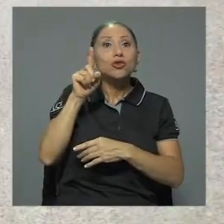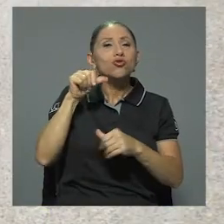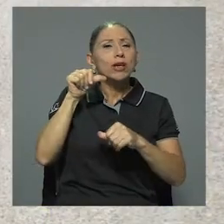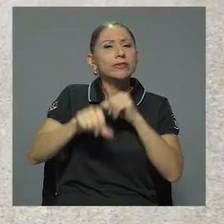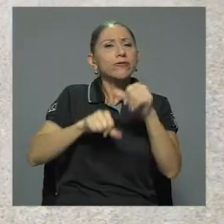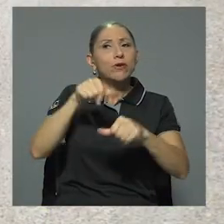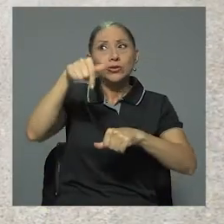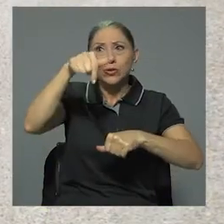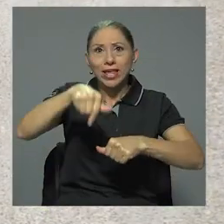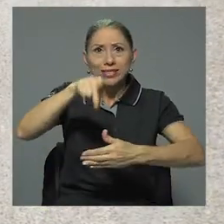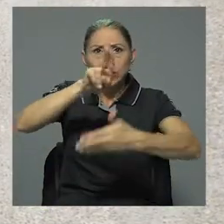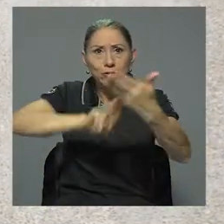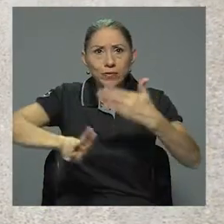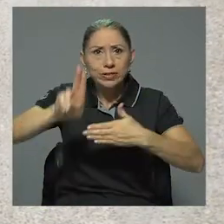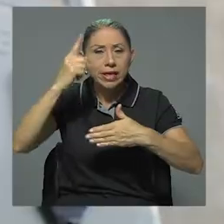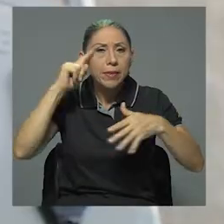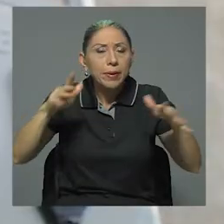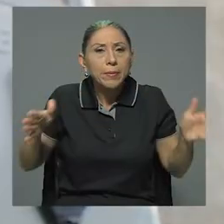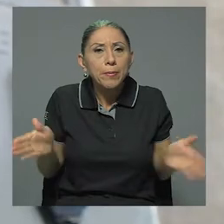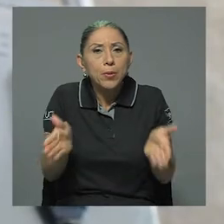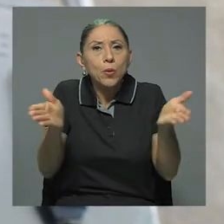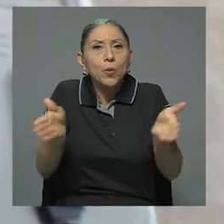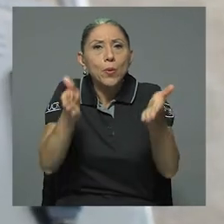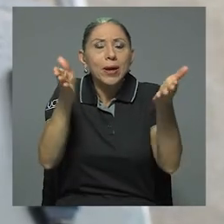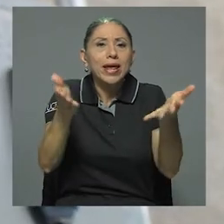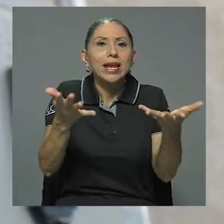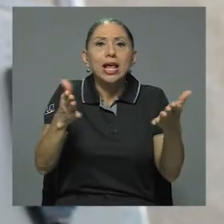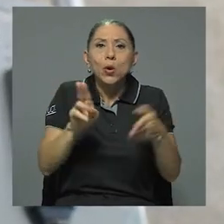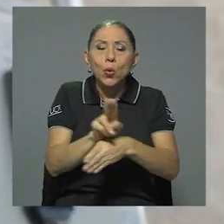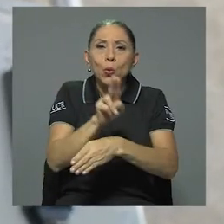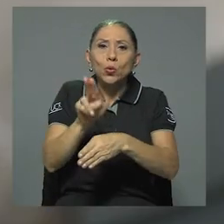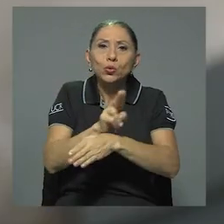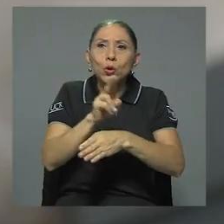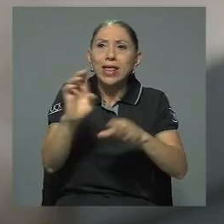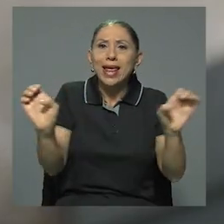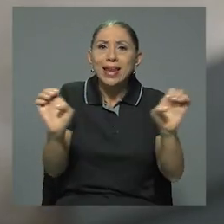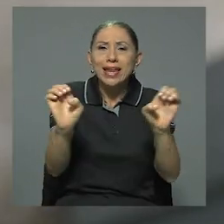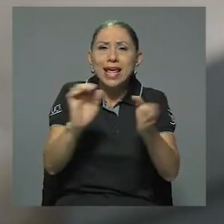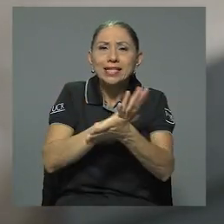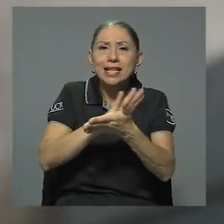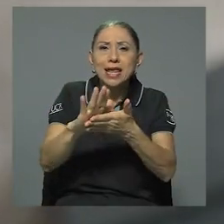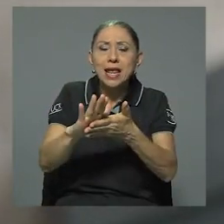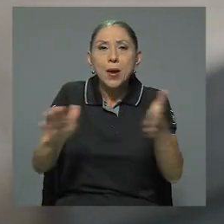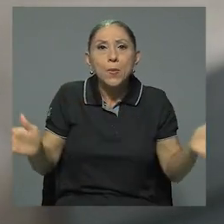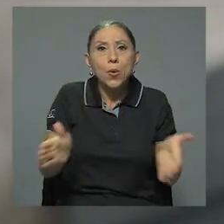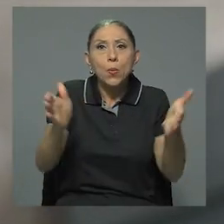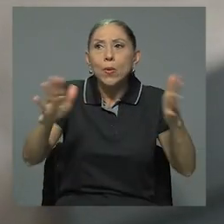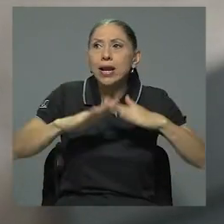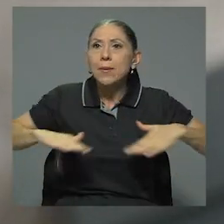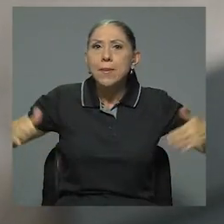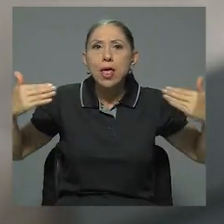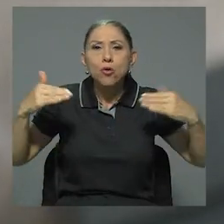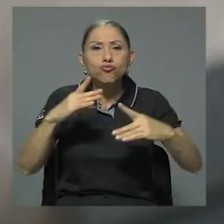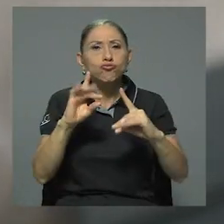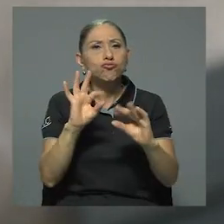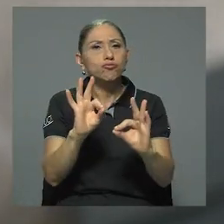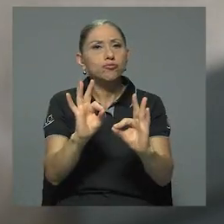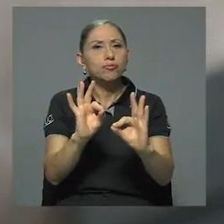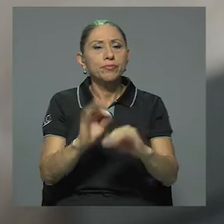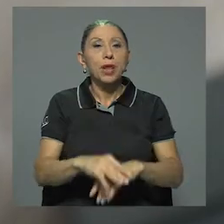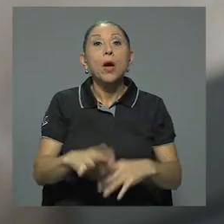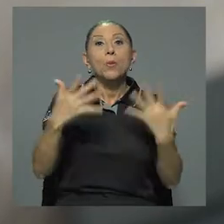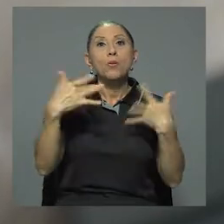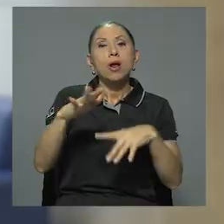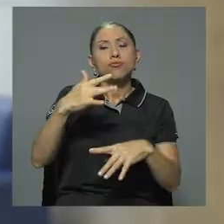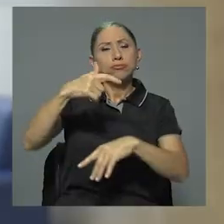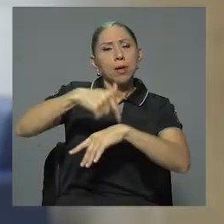para promover el uso de energías limpias y proteger el medio ambiente. Bueno, dentro de los objetivos que hemos tenido desde un tiempo